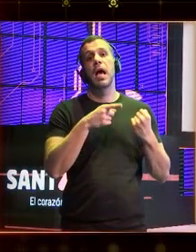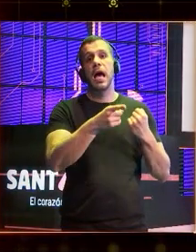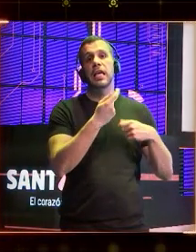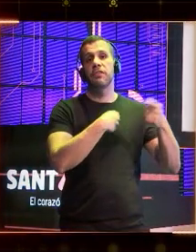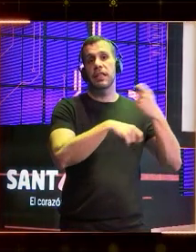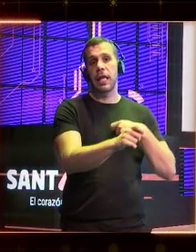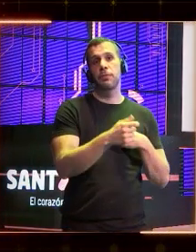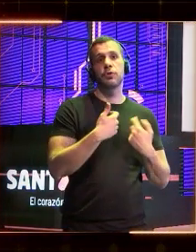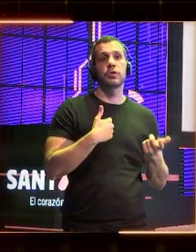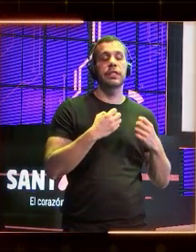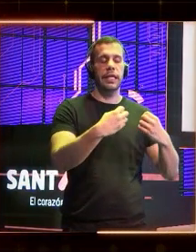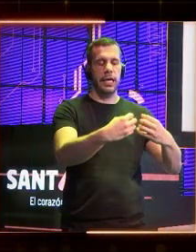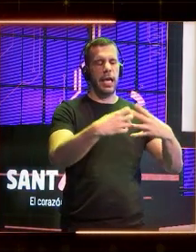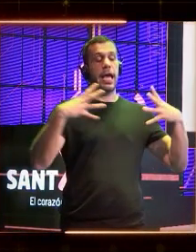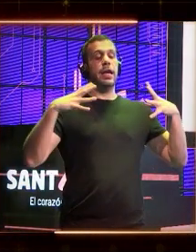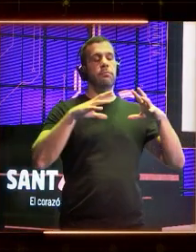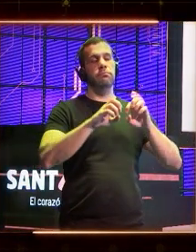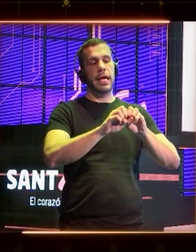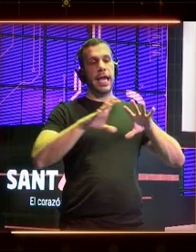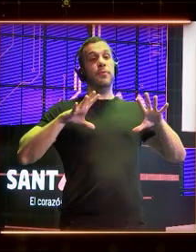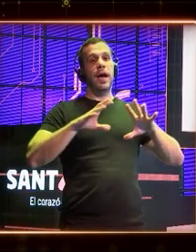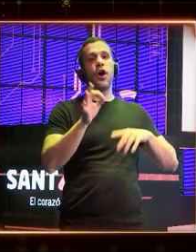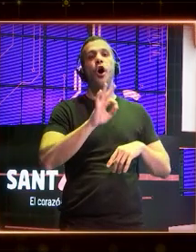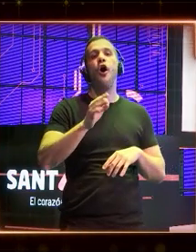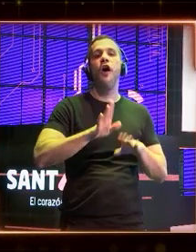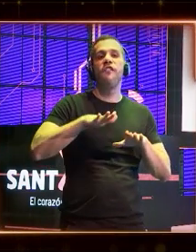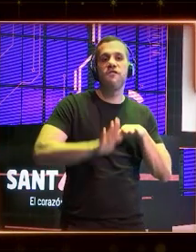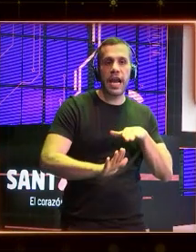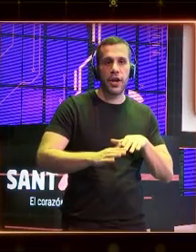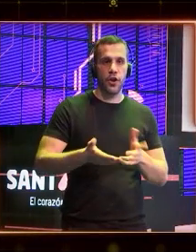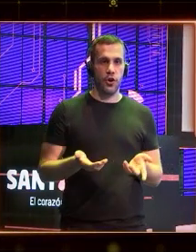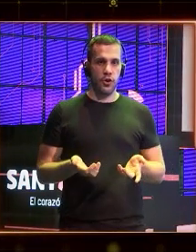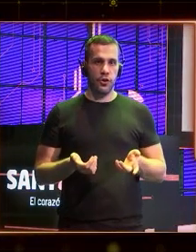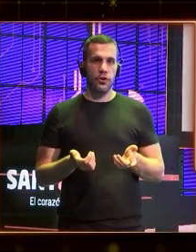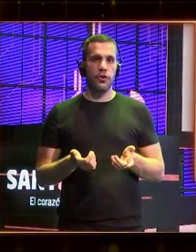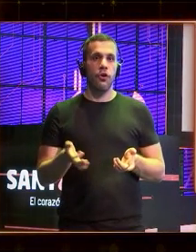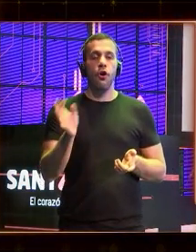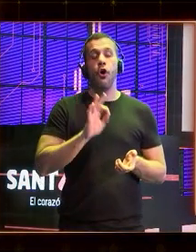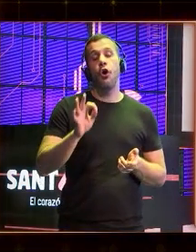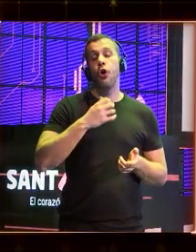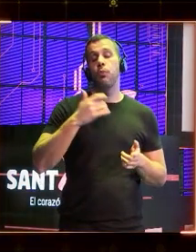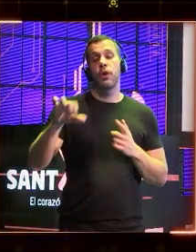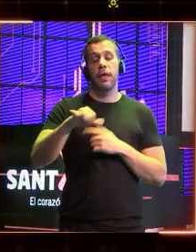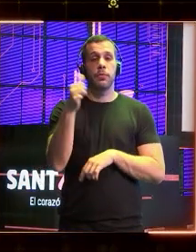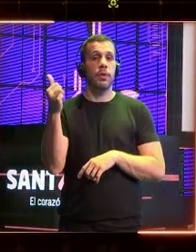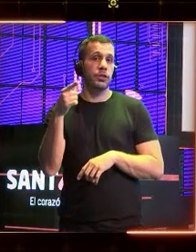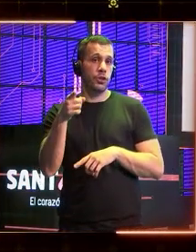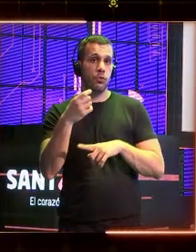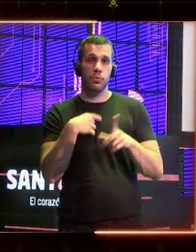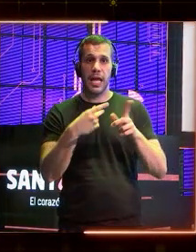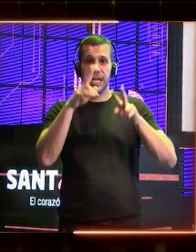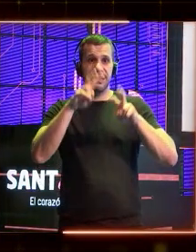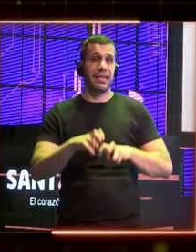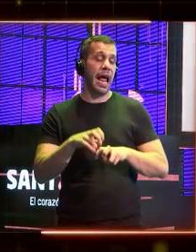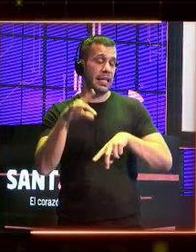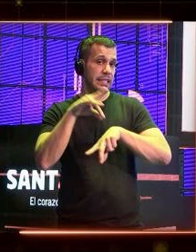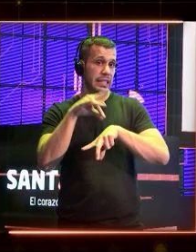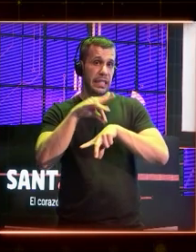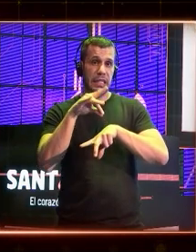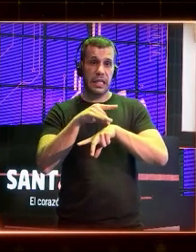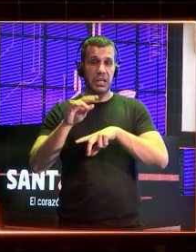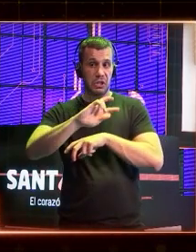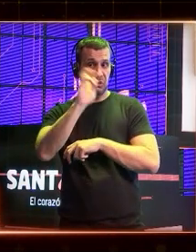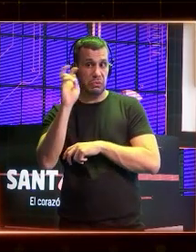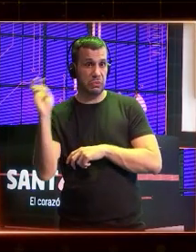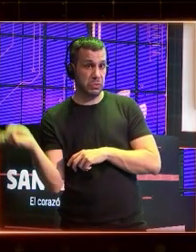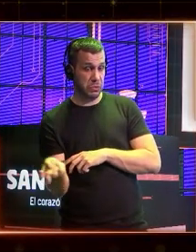medicamento al mercado sin una aprobación de sanidad o un análisis clínico. Es que eso no